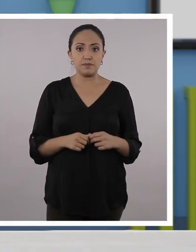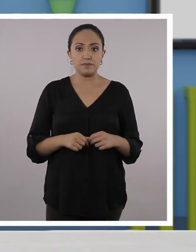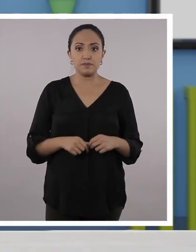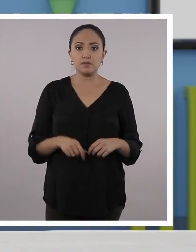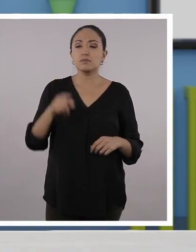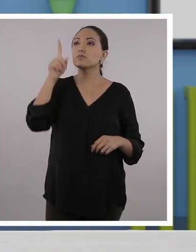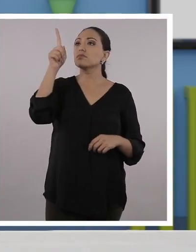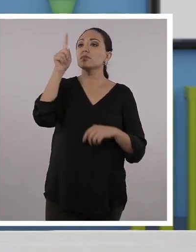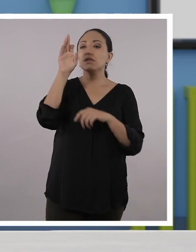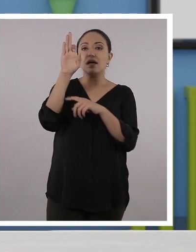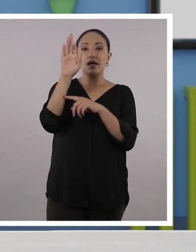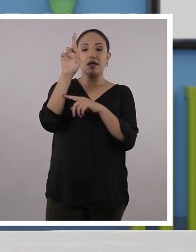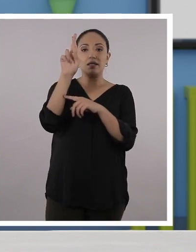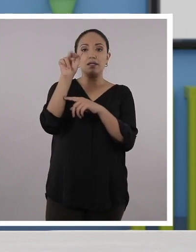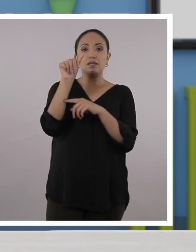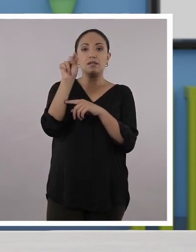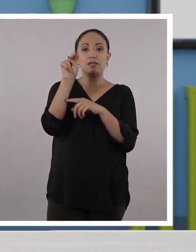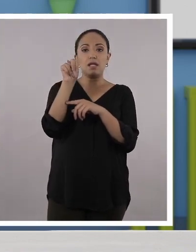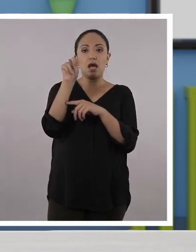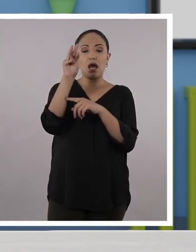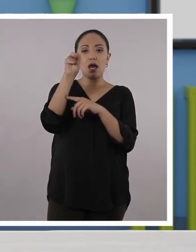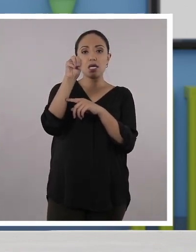Santi. Transmisión.